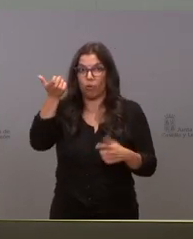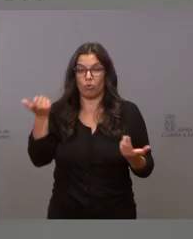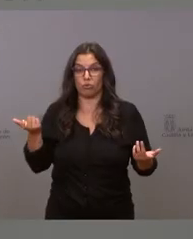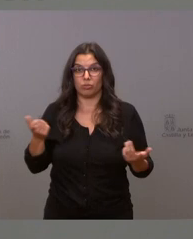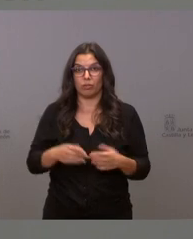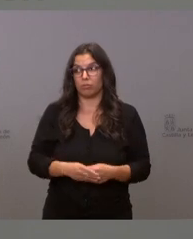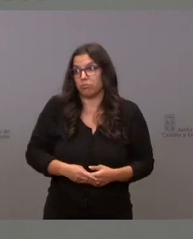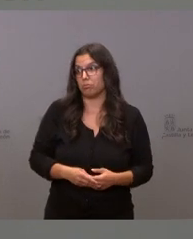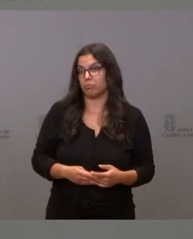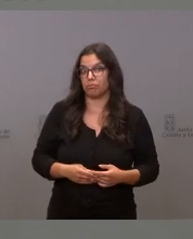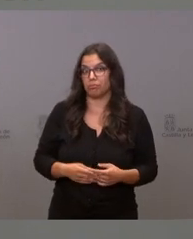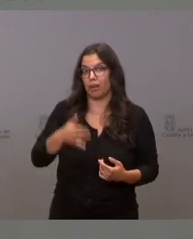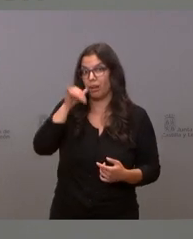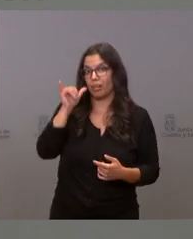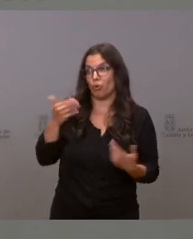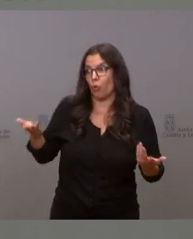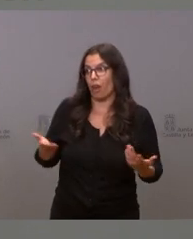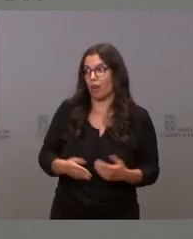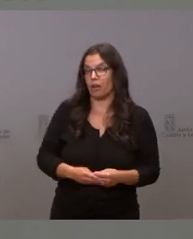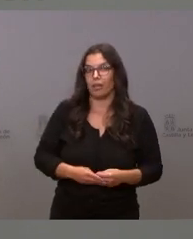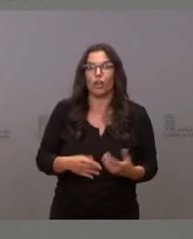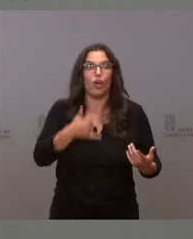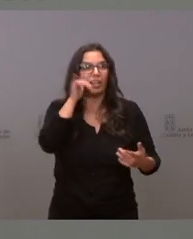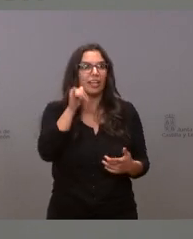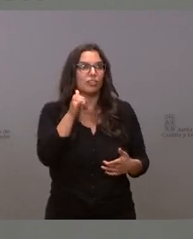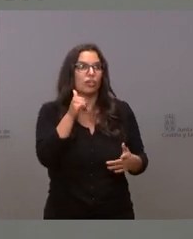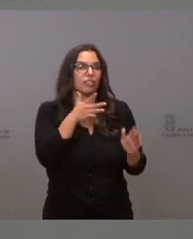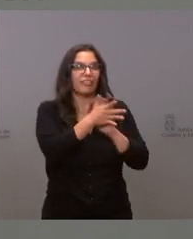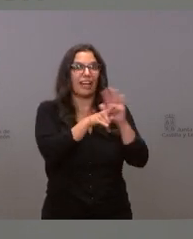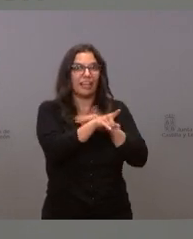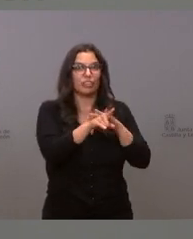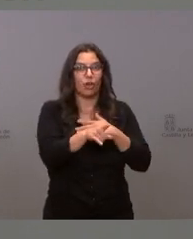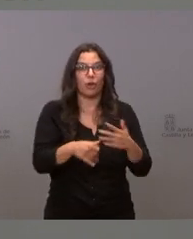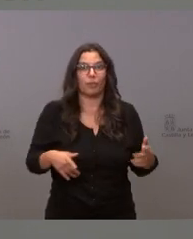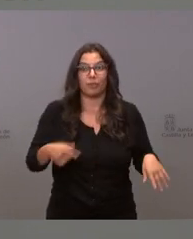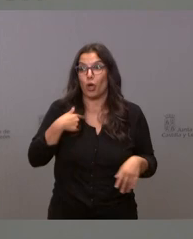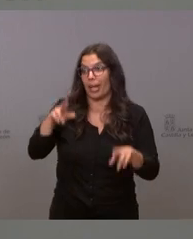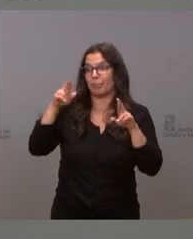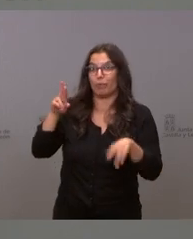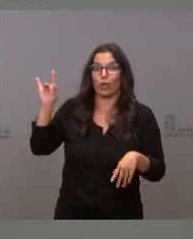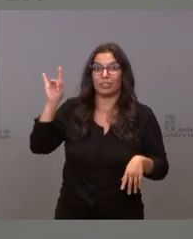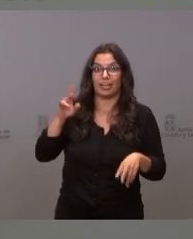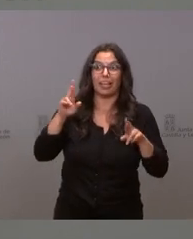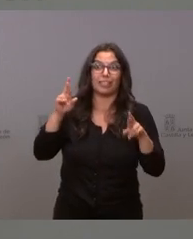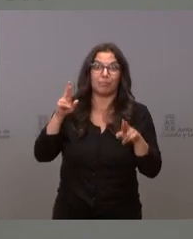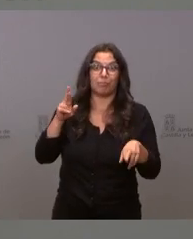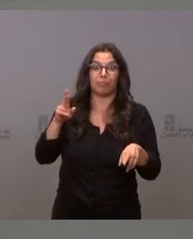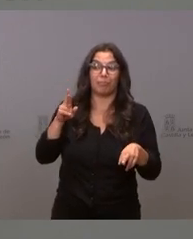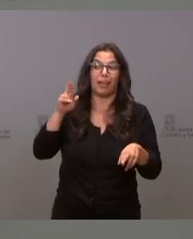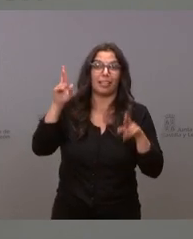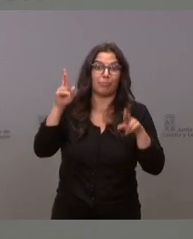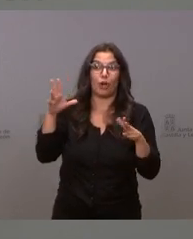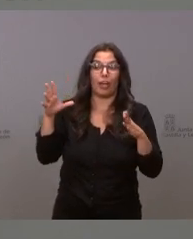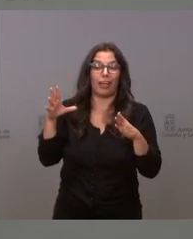Menudo riesgo Bueno, es un riesgo de gestión quiero decirle de trabajar para que luego en algunas no Espero que corramos ese riesgo